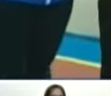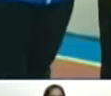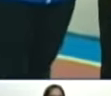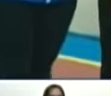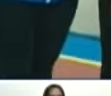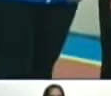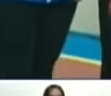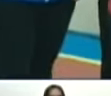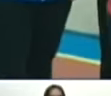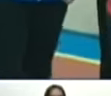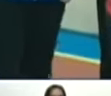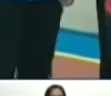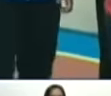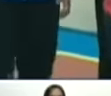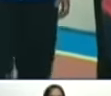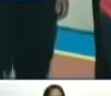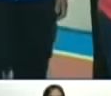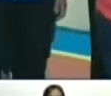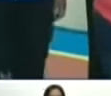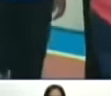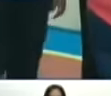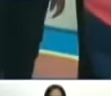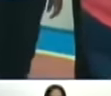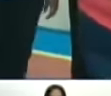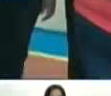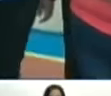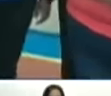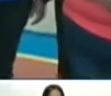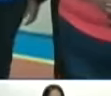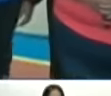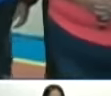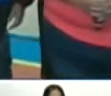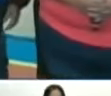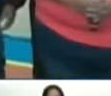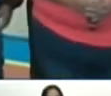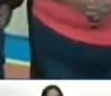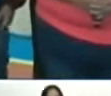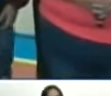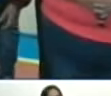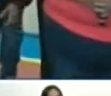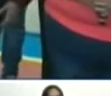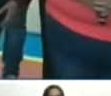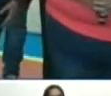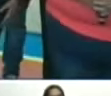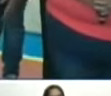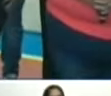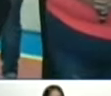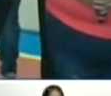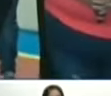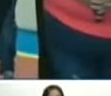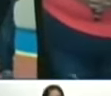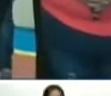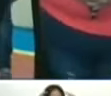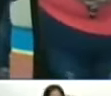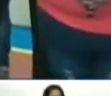niños los felicito de verdad que bonito porque ese es un legado del comandante Chávez